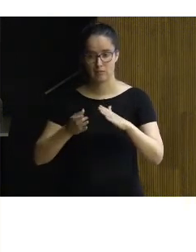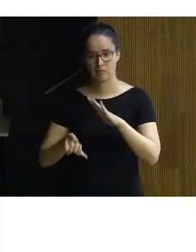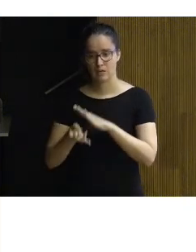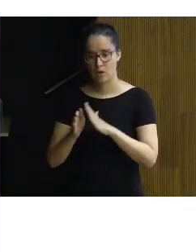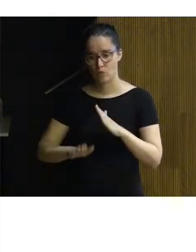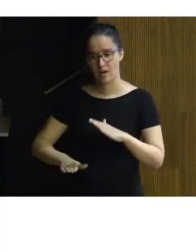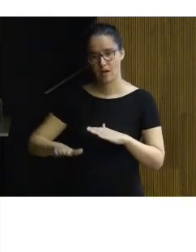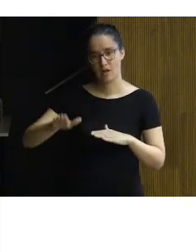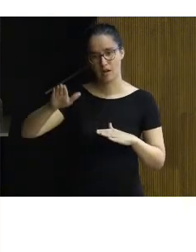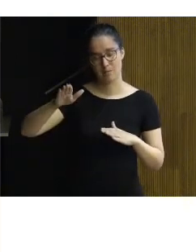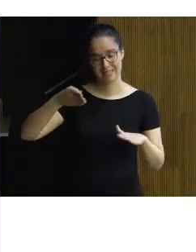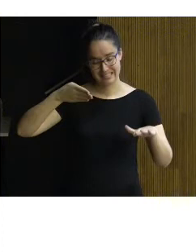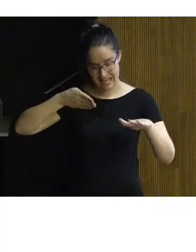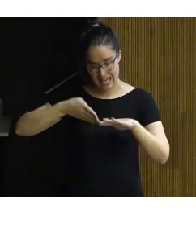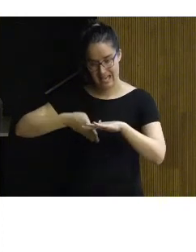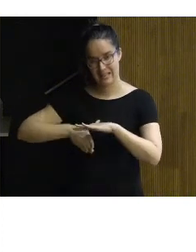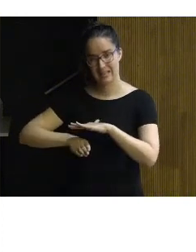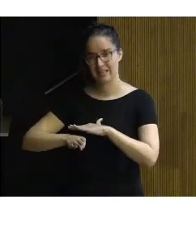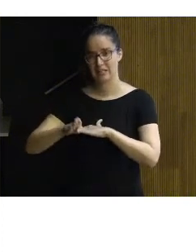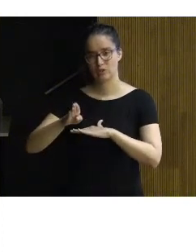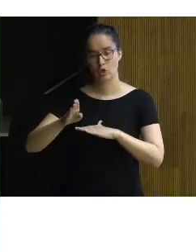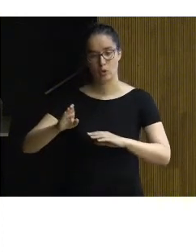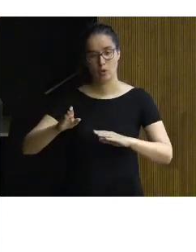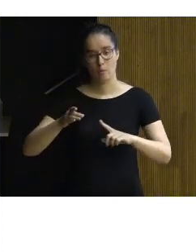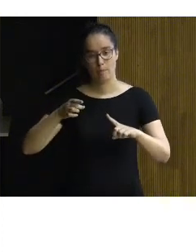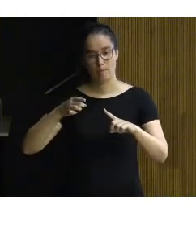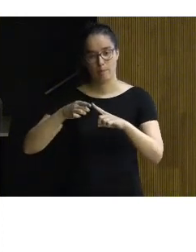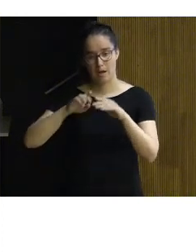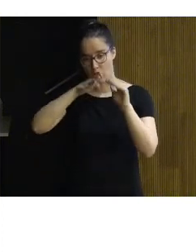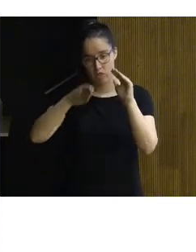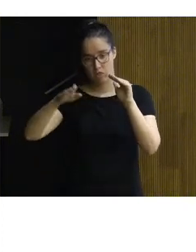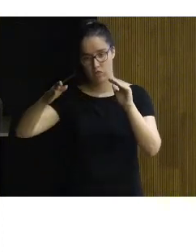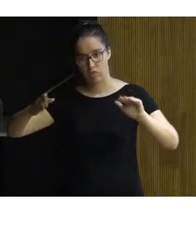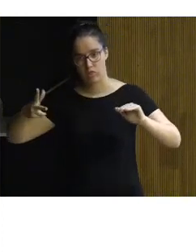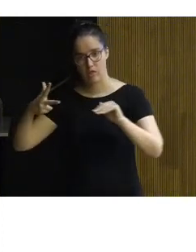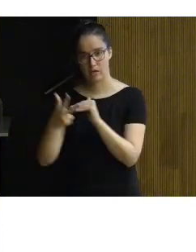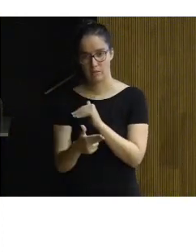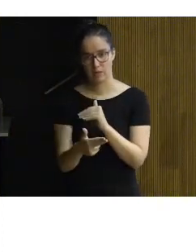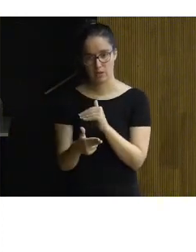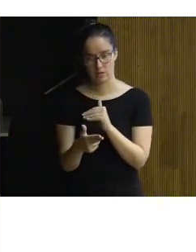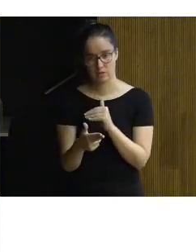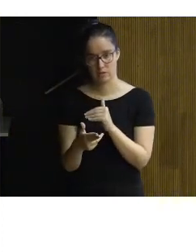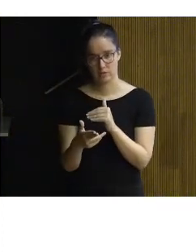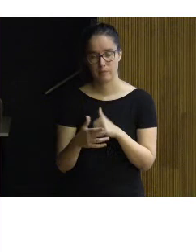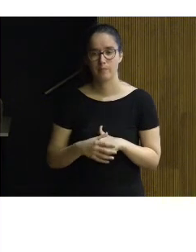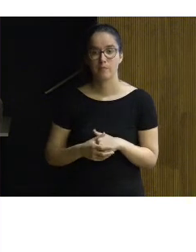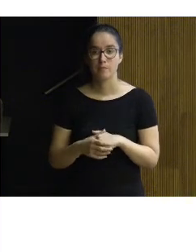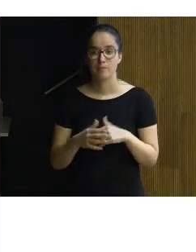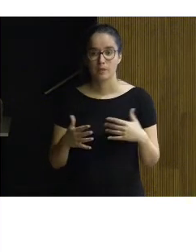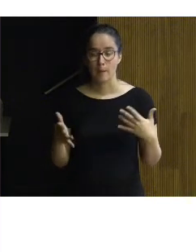fuesen desde el acceso salvando los desniveles que había entre cada una de las partes